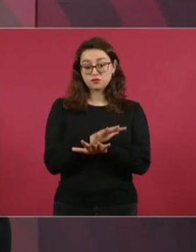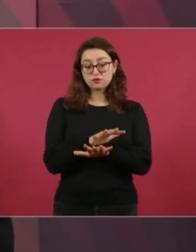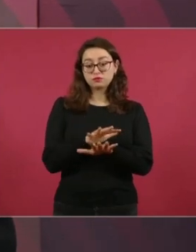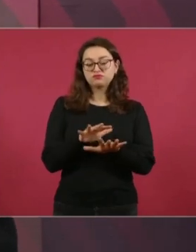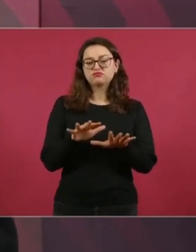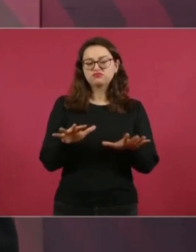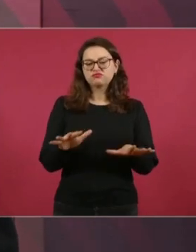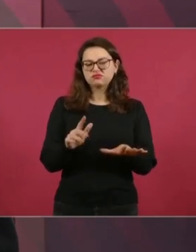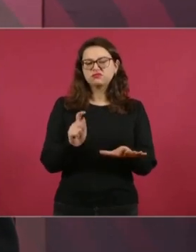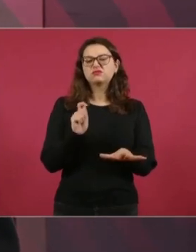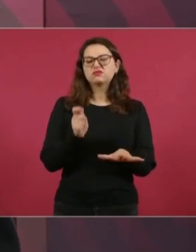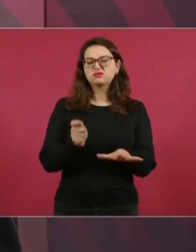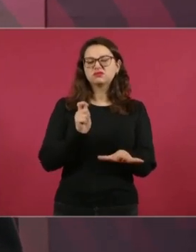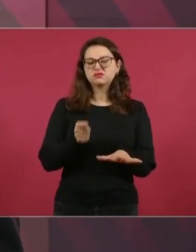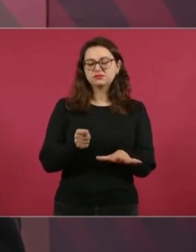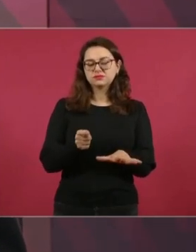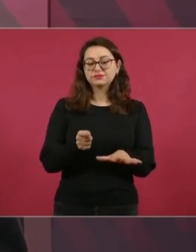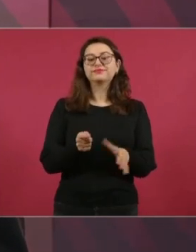Defensa